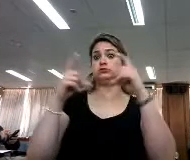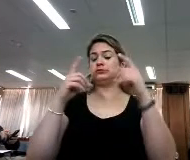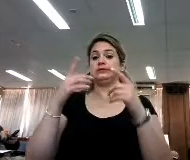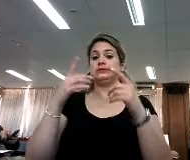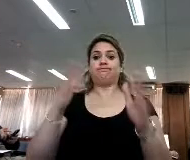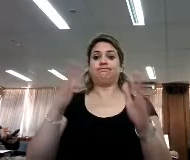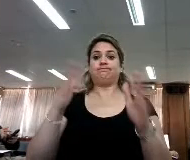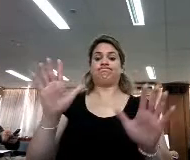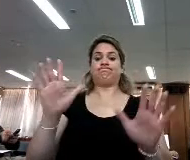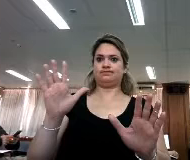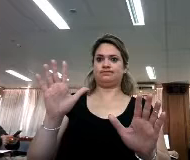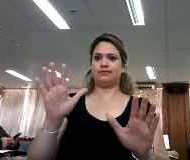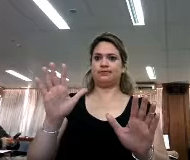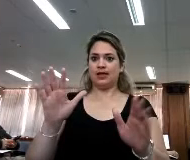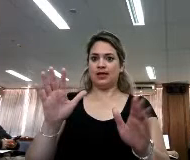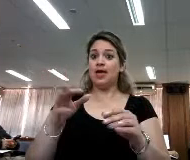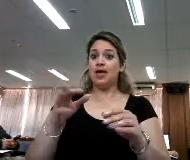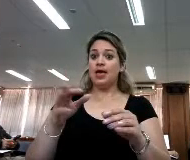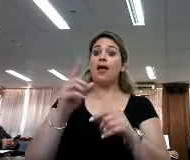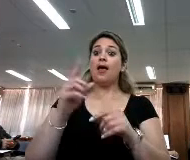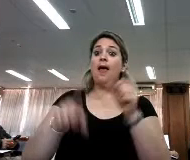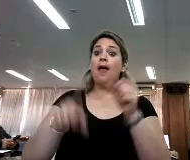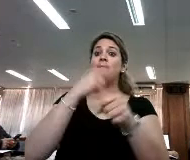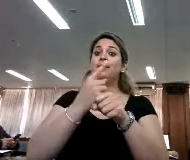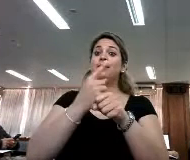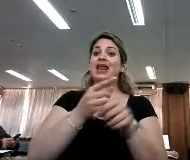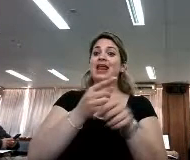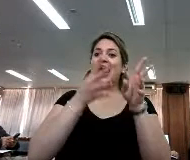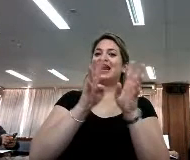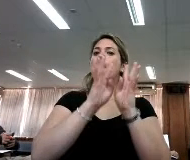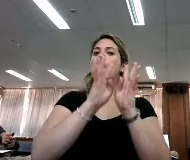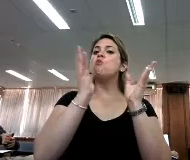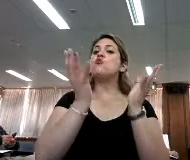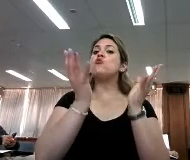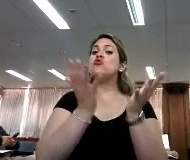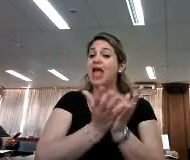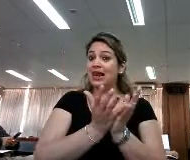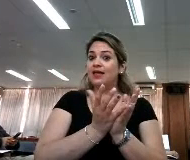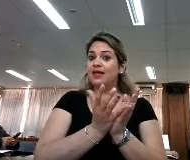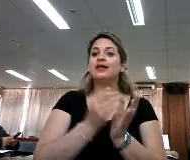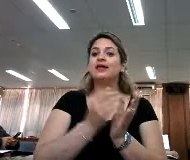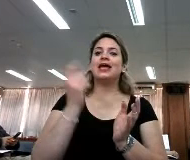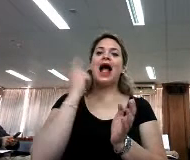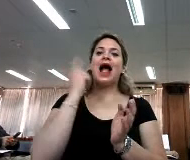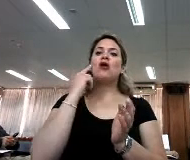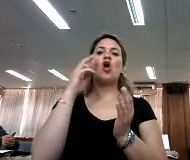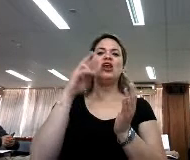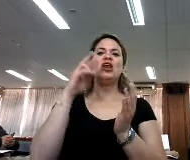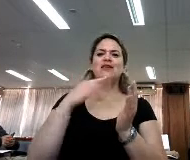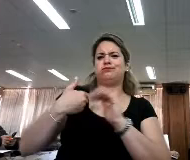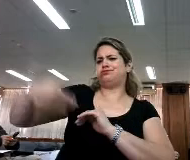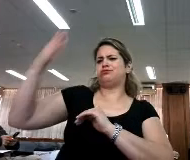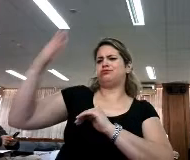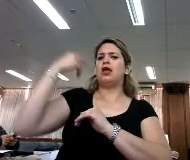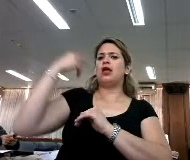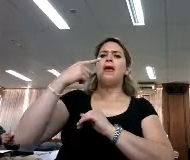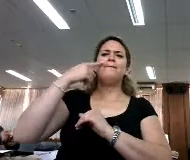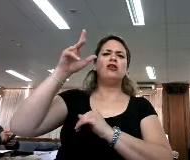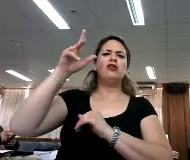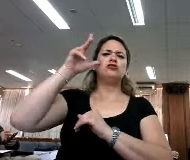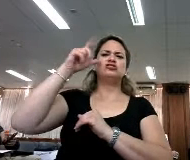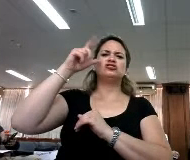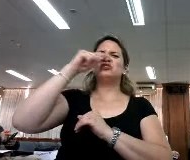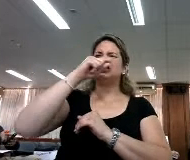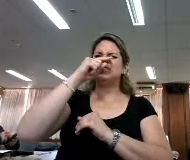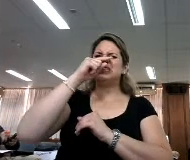esto pasó también en la primera guerra, después de la primera guerra mundial cuando se empezaron a producir los primeros audiolibros, tiene tiempo atrás, en 1877 se puede